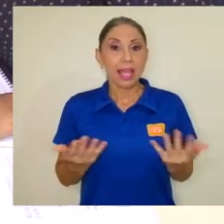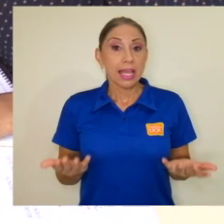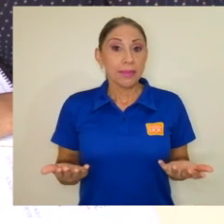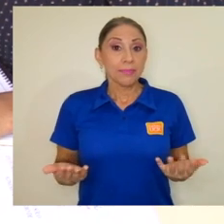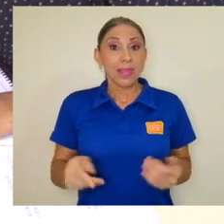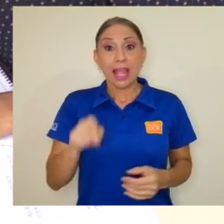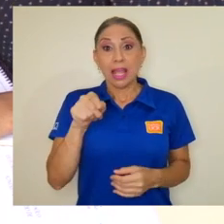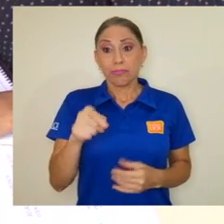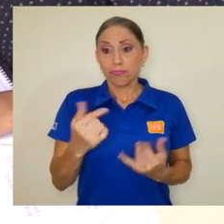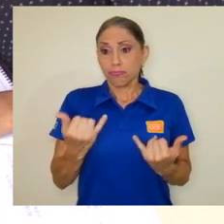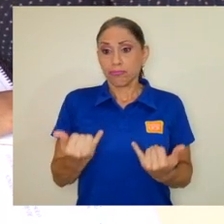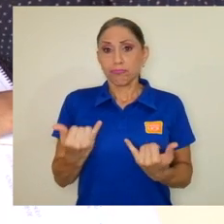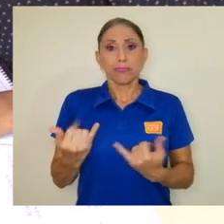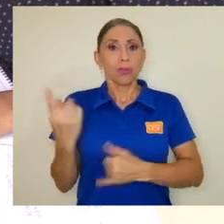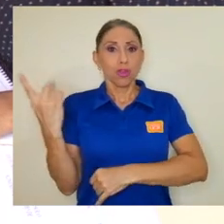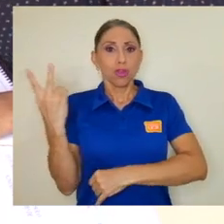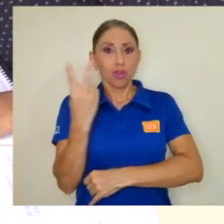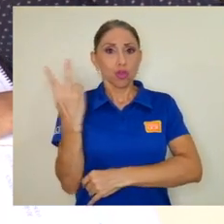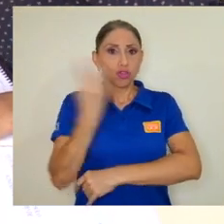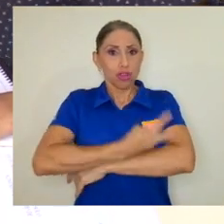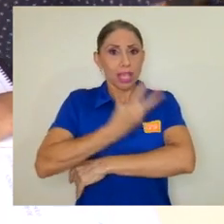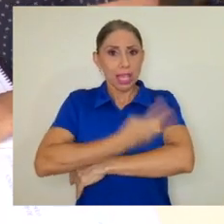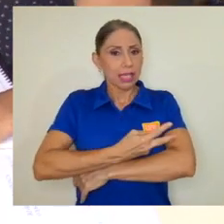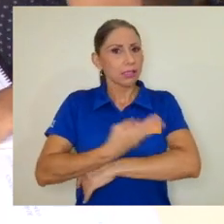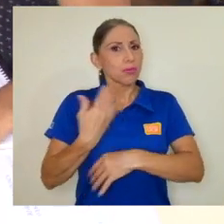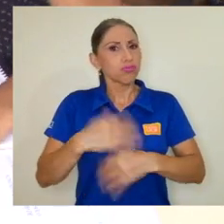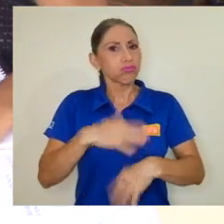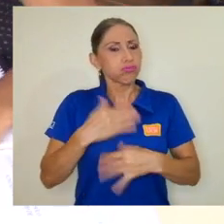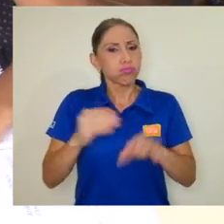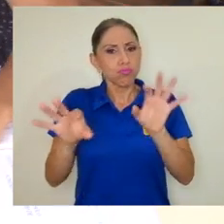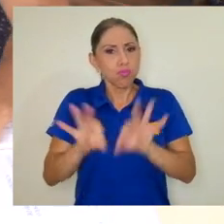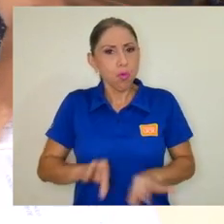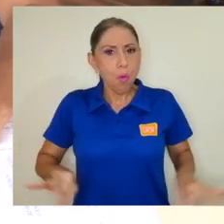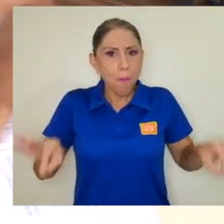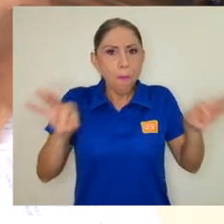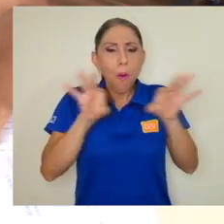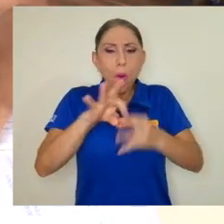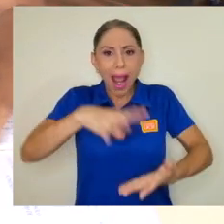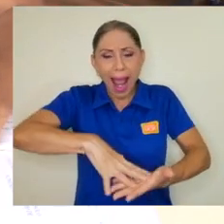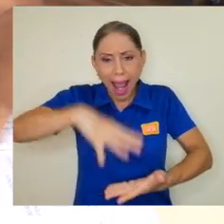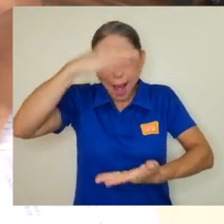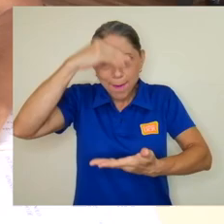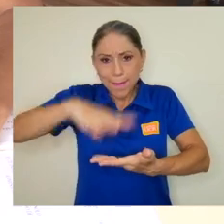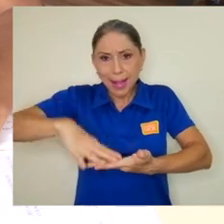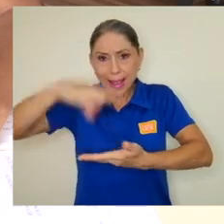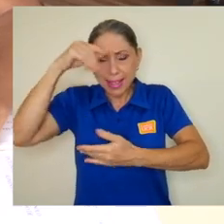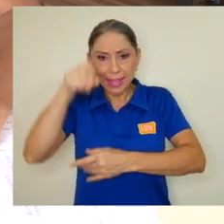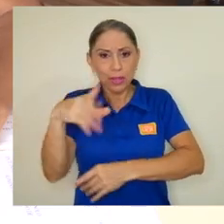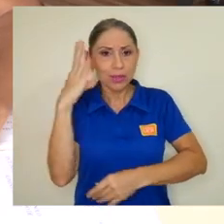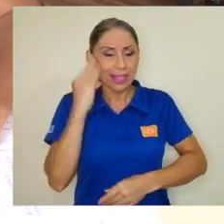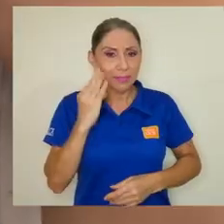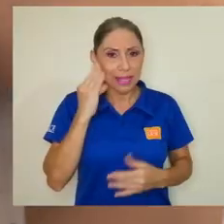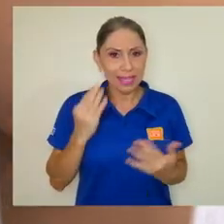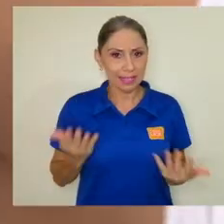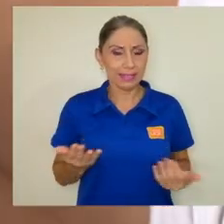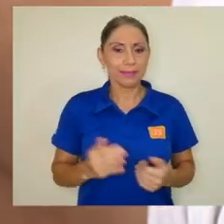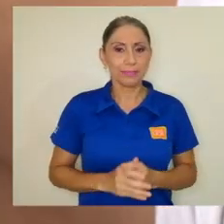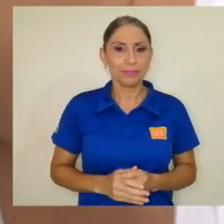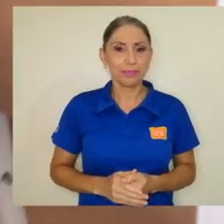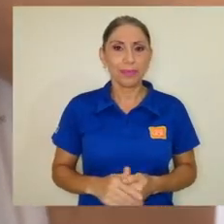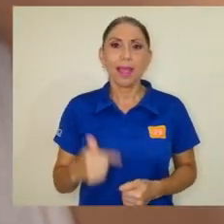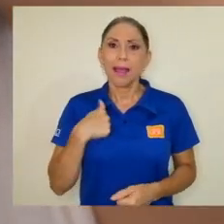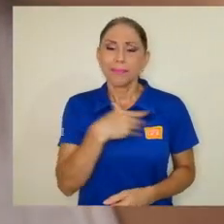lo cual estos dos días han sido de suma importancia aprendiendo esa experiencia y